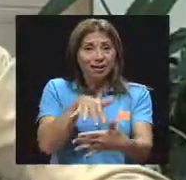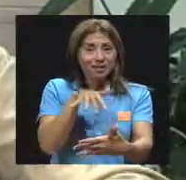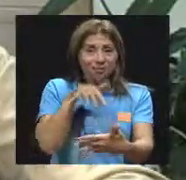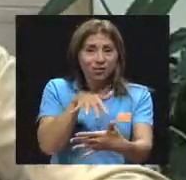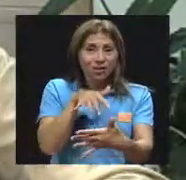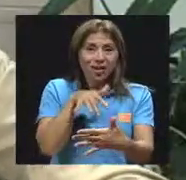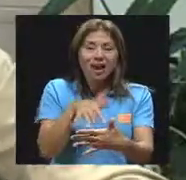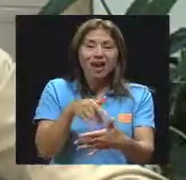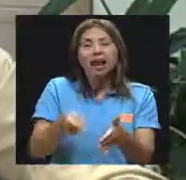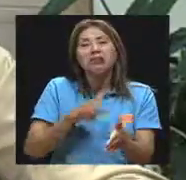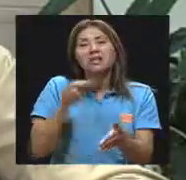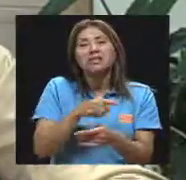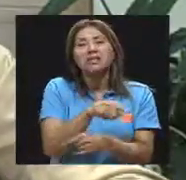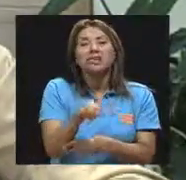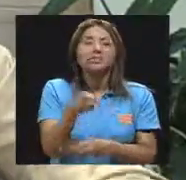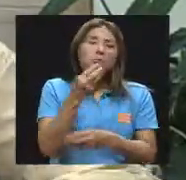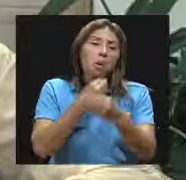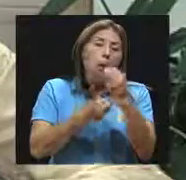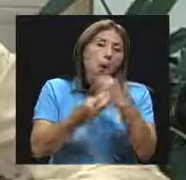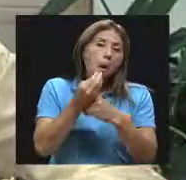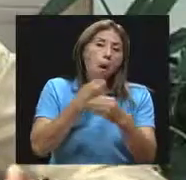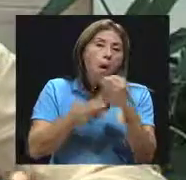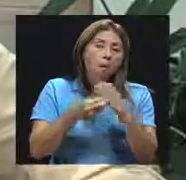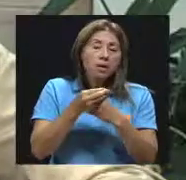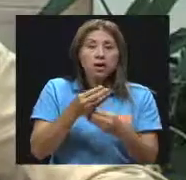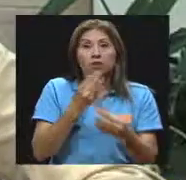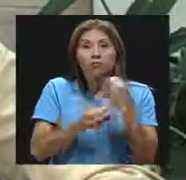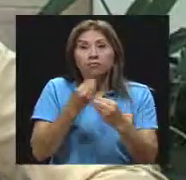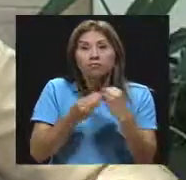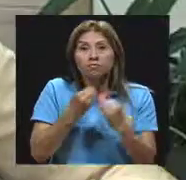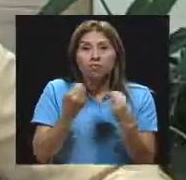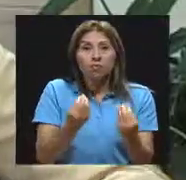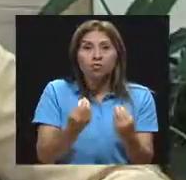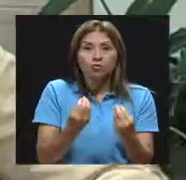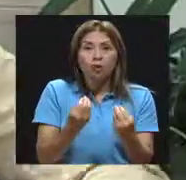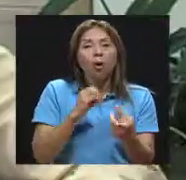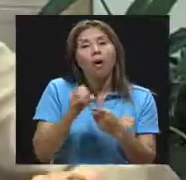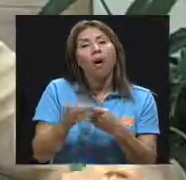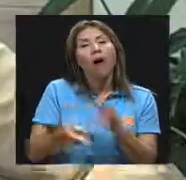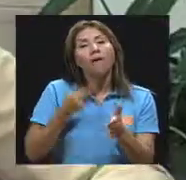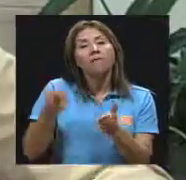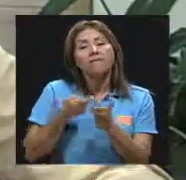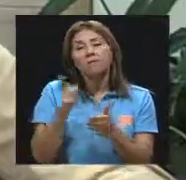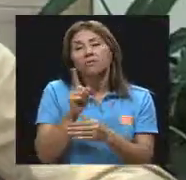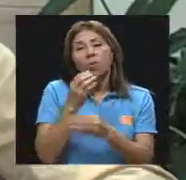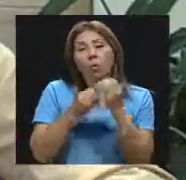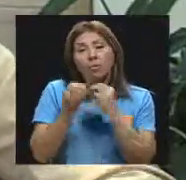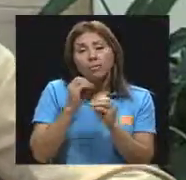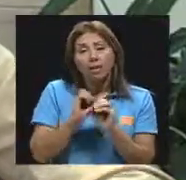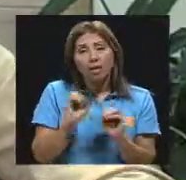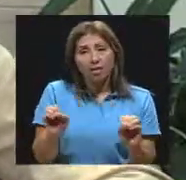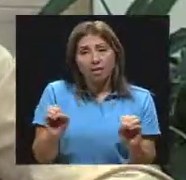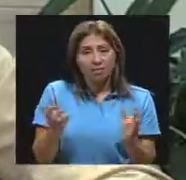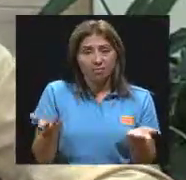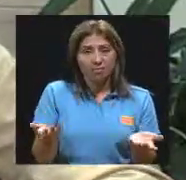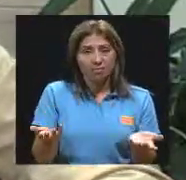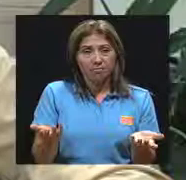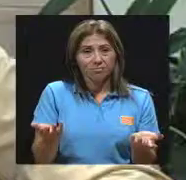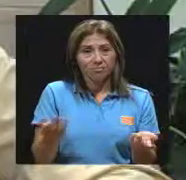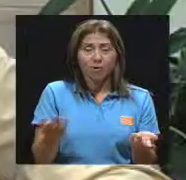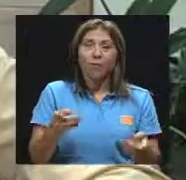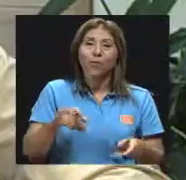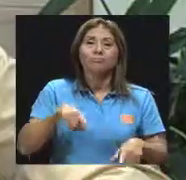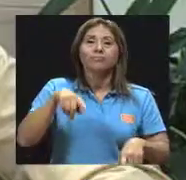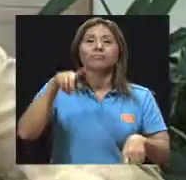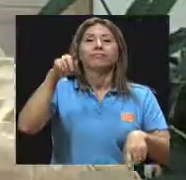es muy fluctuante. A veces está muy arriba y como que la mamá dice, es que se quiere comer todo, me quiere comer a mí. Y hay veces en que pasa como en la